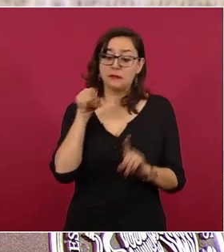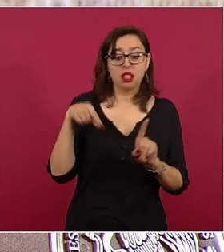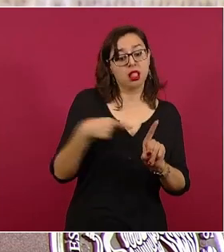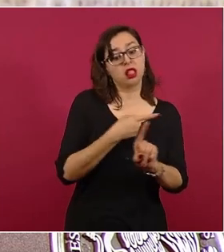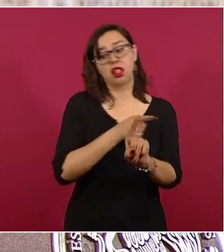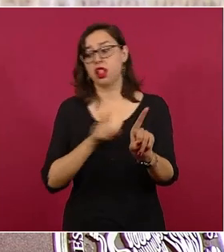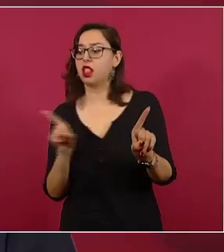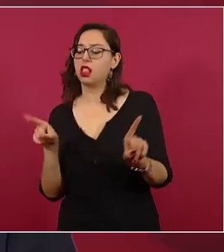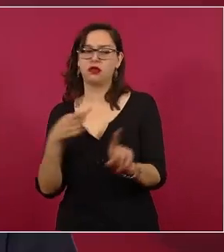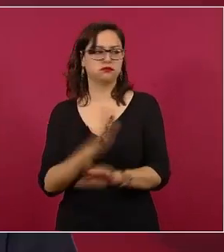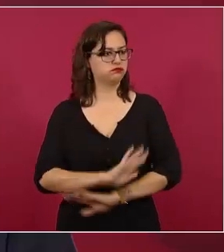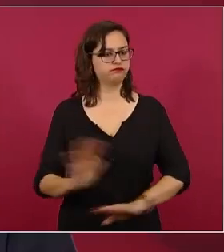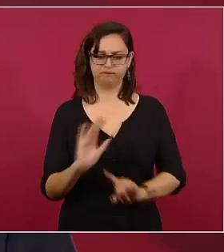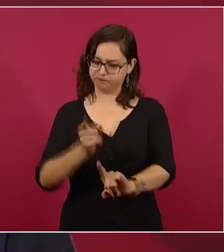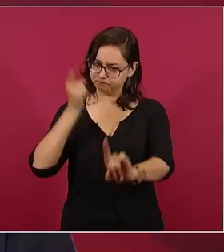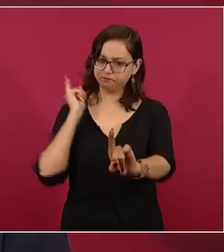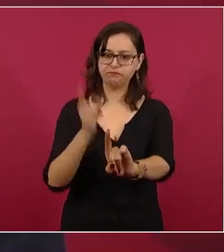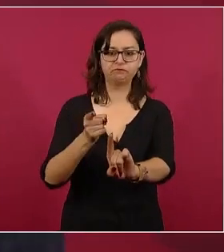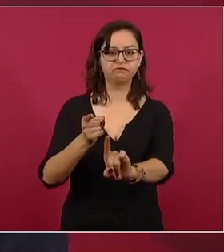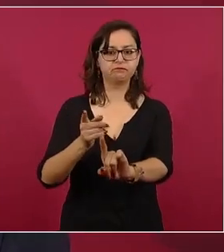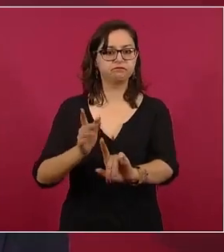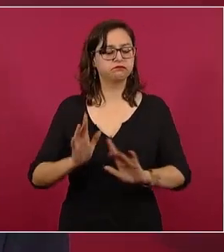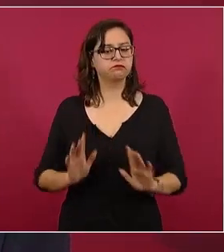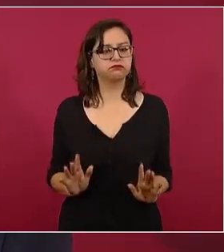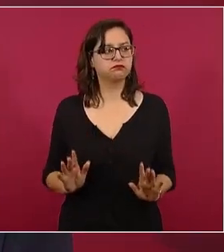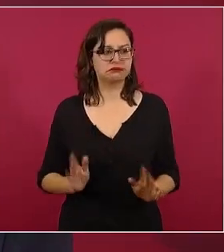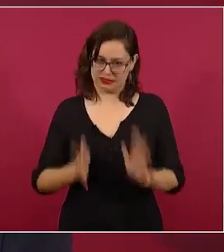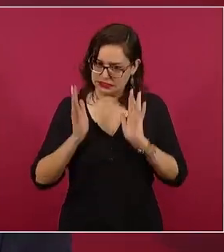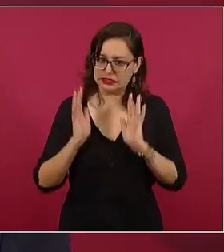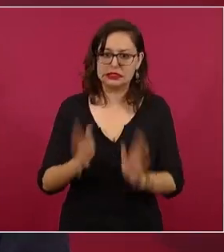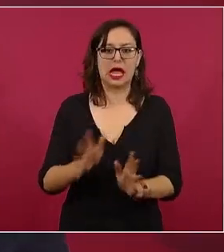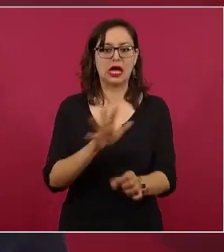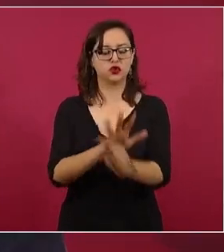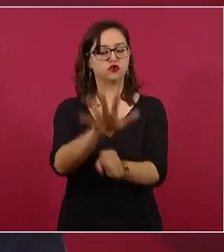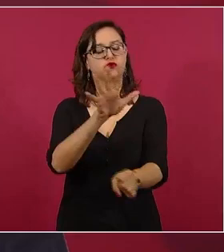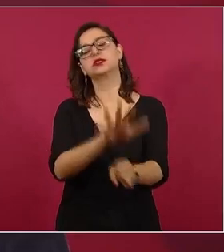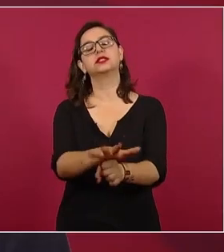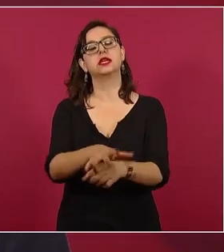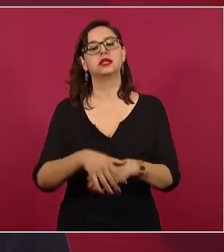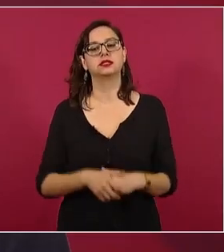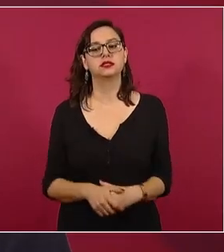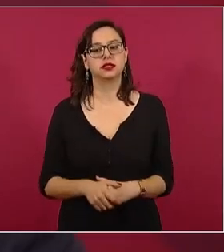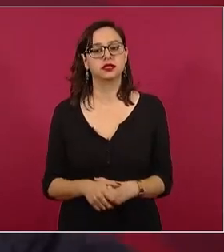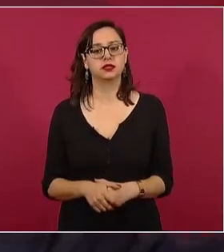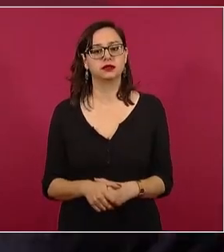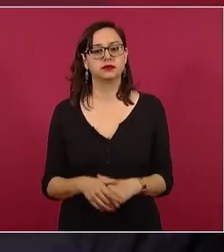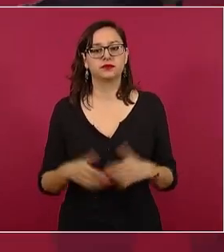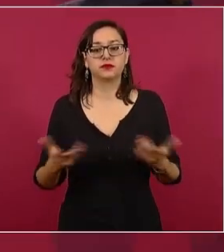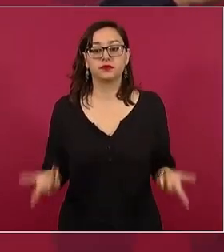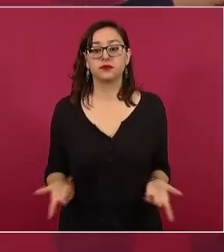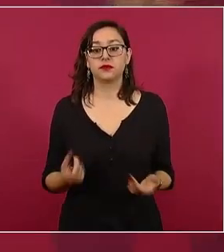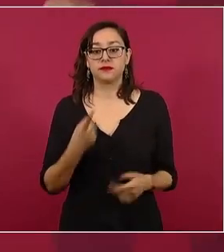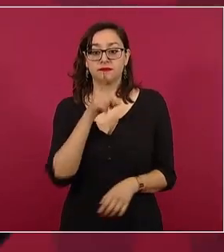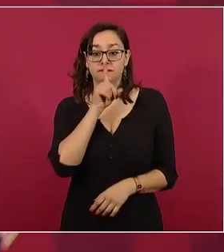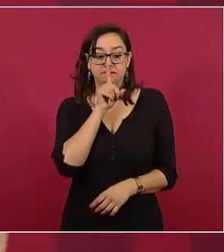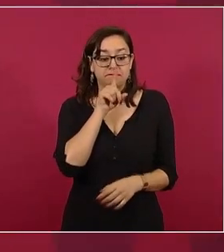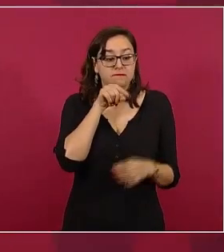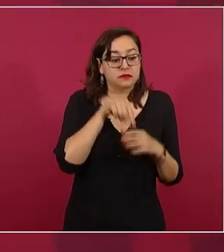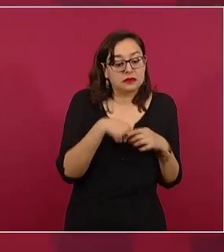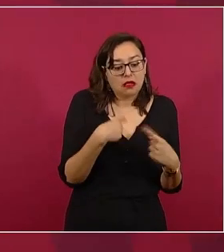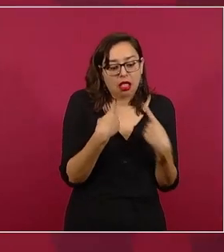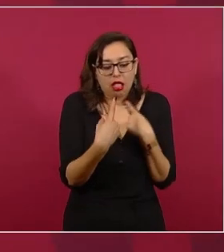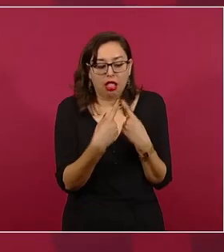en las élites, en los restaurantes de lujo